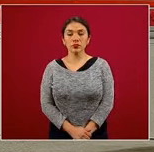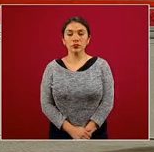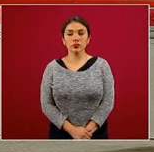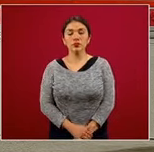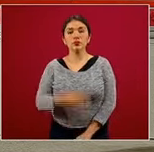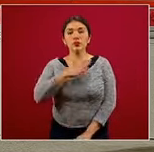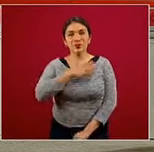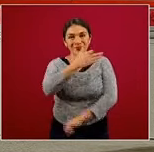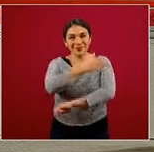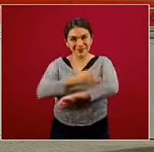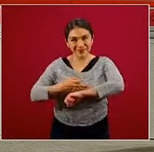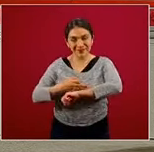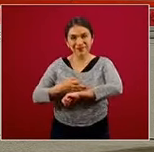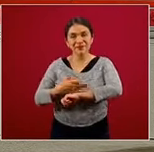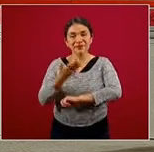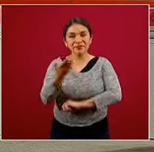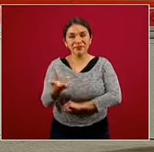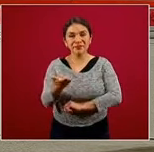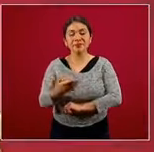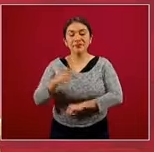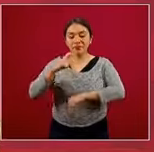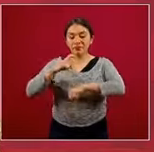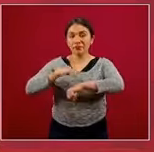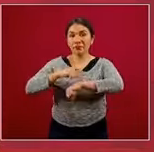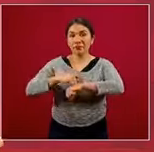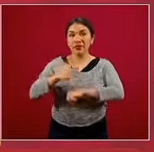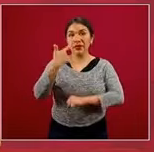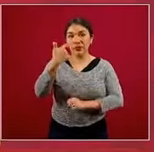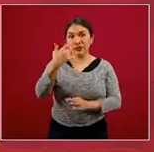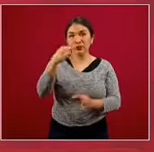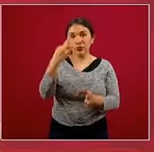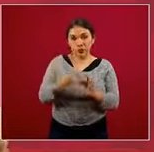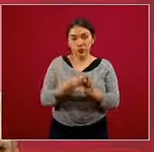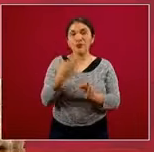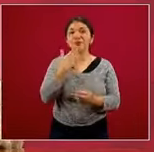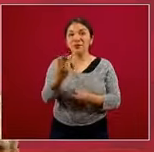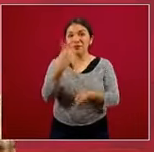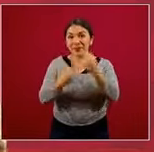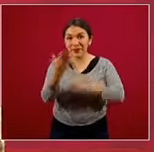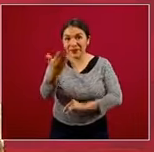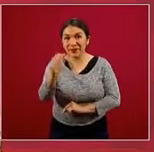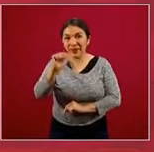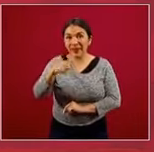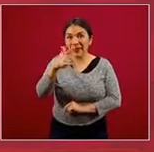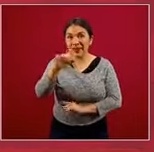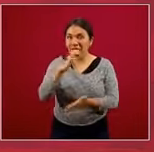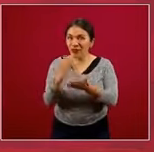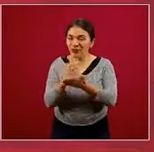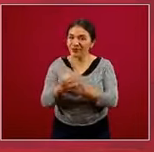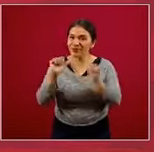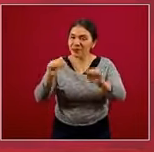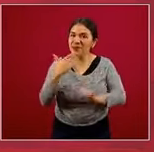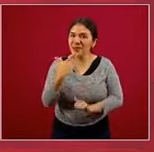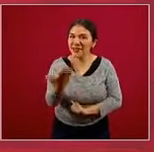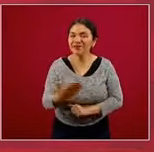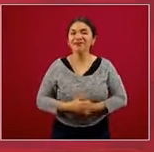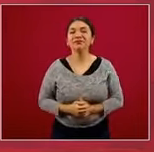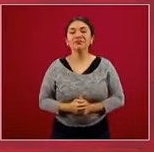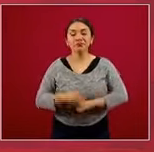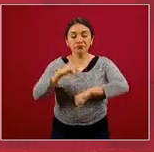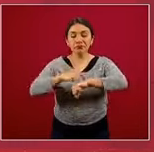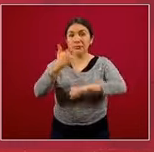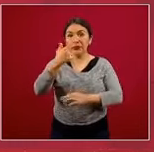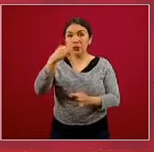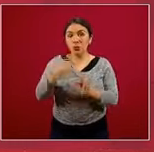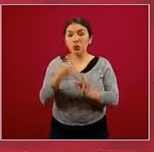Muy buenas tardes, son las 19 horas, bienvenido Ángel, qué bueno que ya está recuperado. Son las